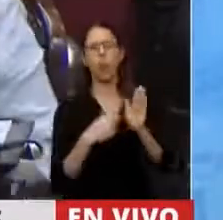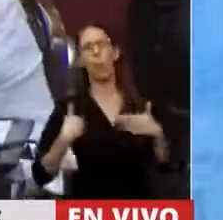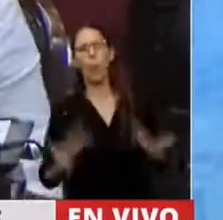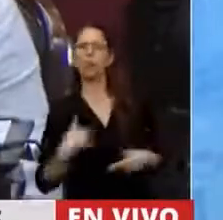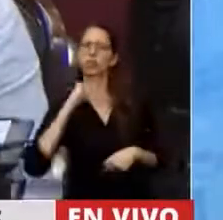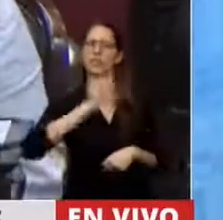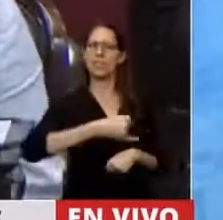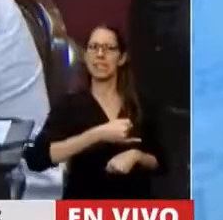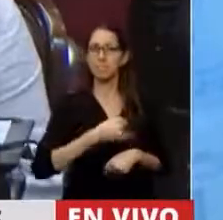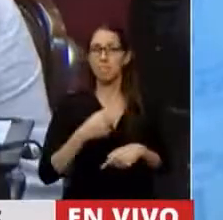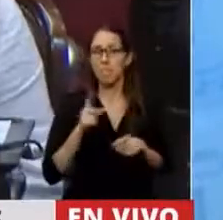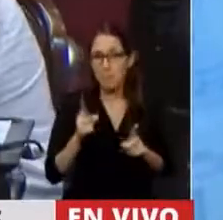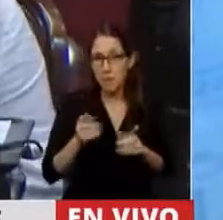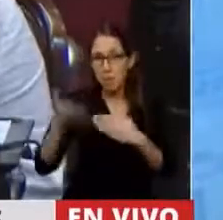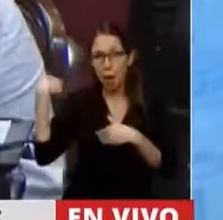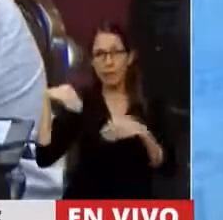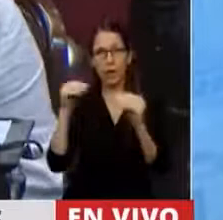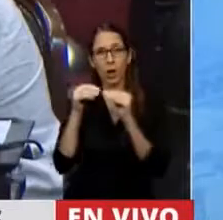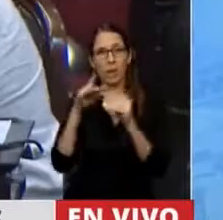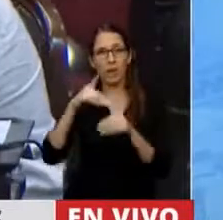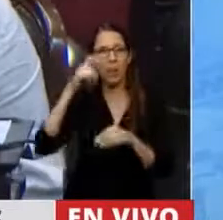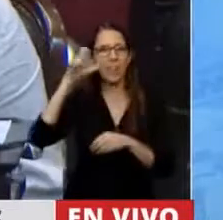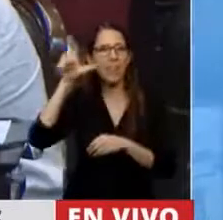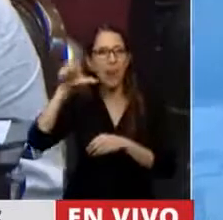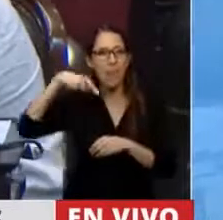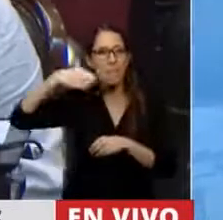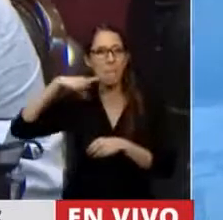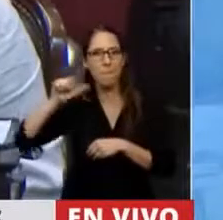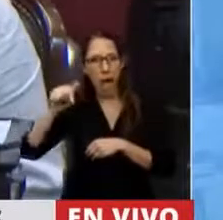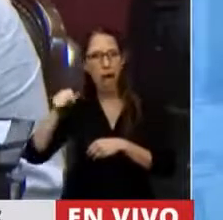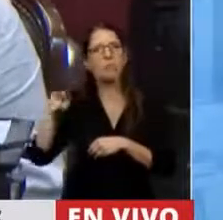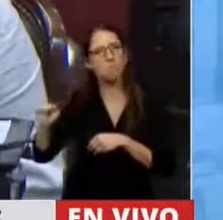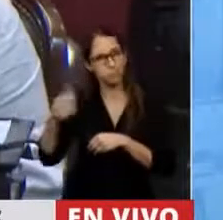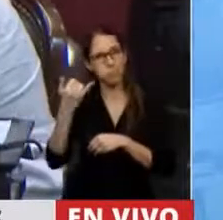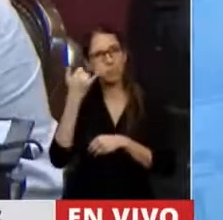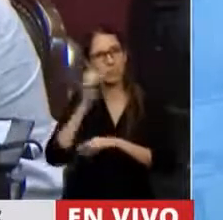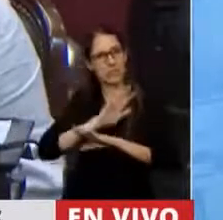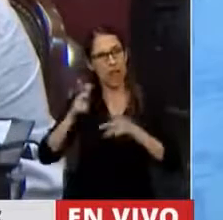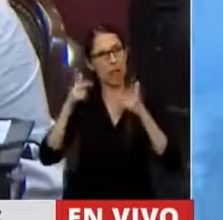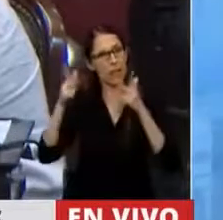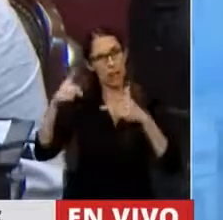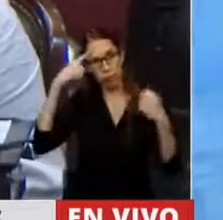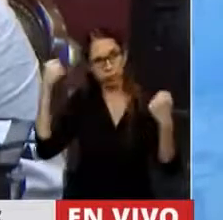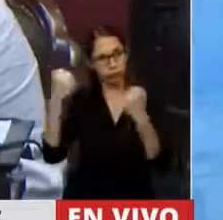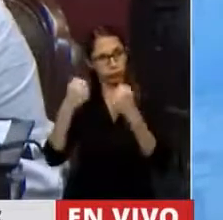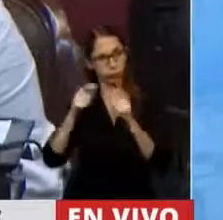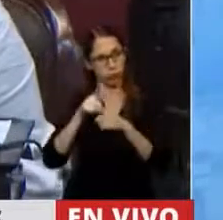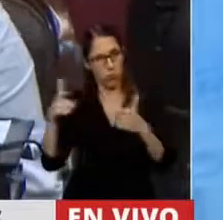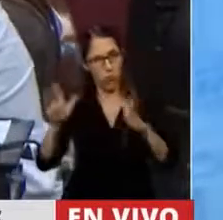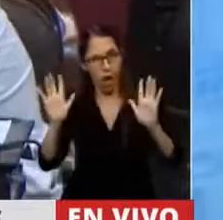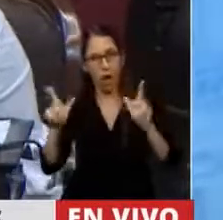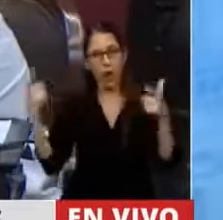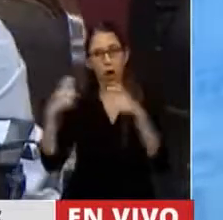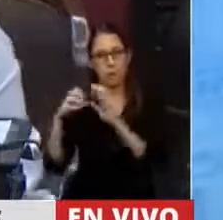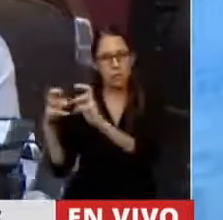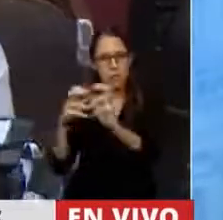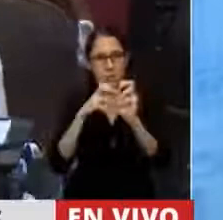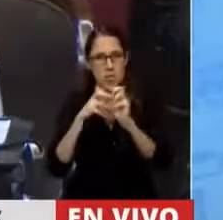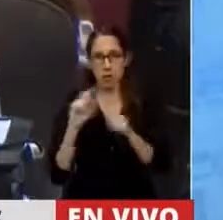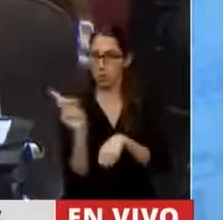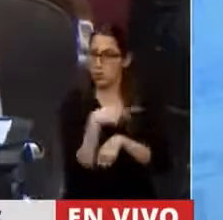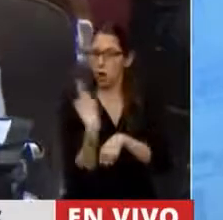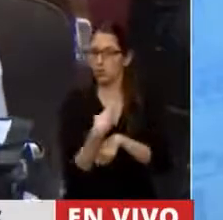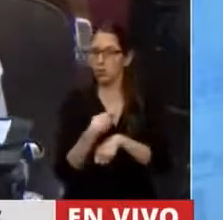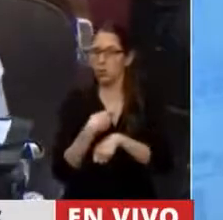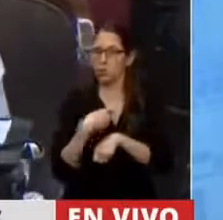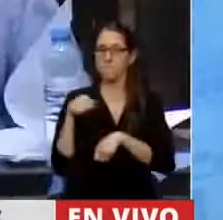Romina del Plano, una disidencia parcial que presentó en el plenario de comisiones, nosotros no estamos de acuerdo, lo